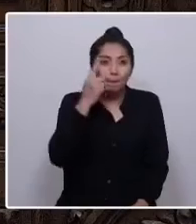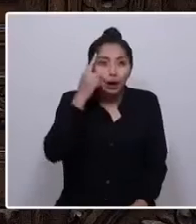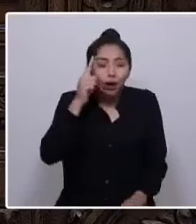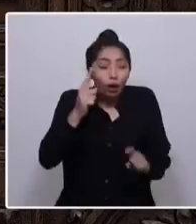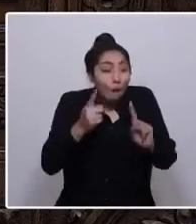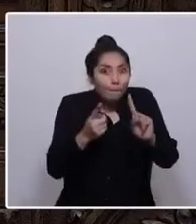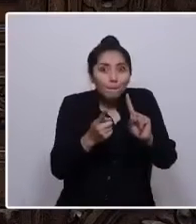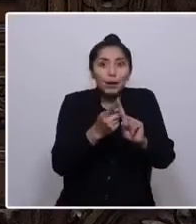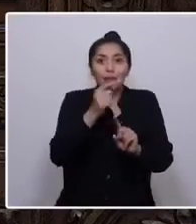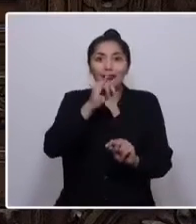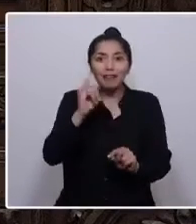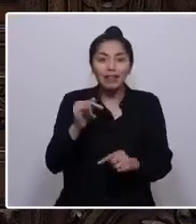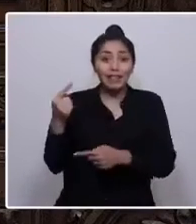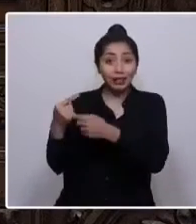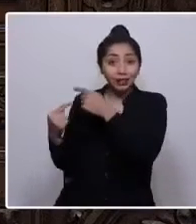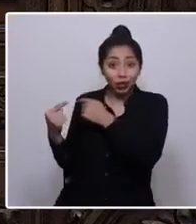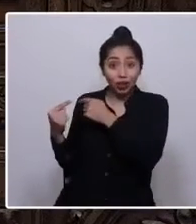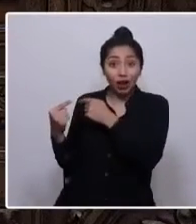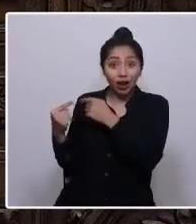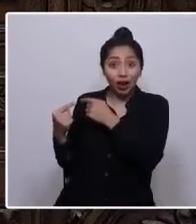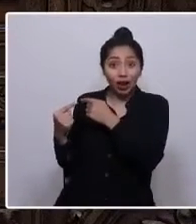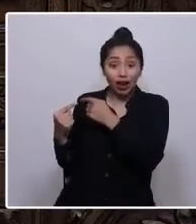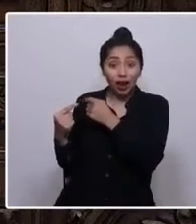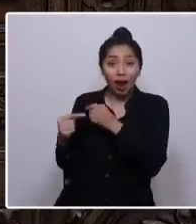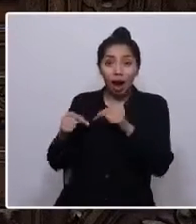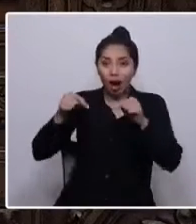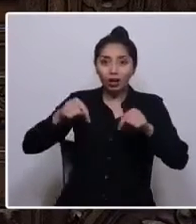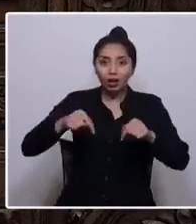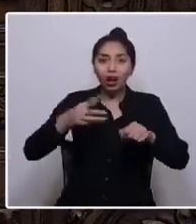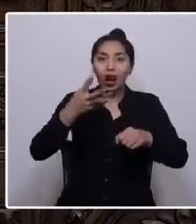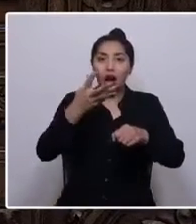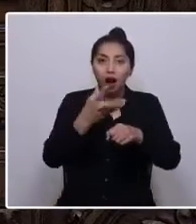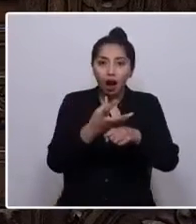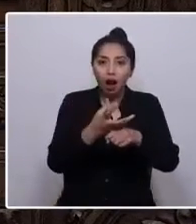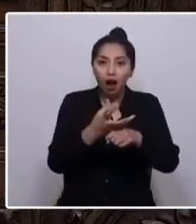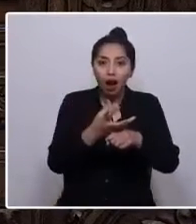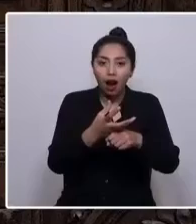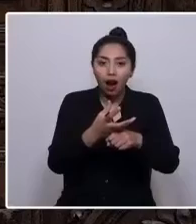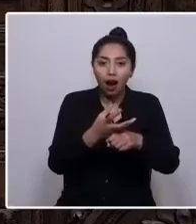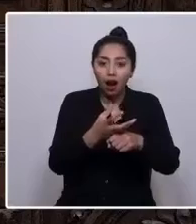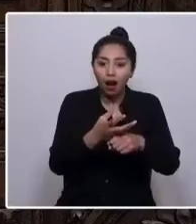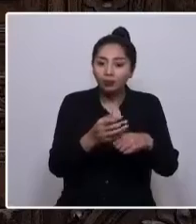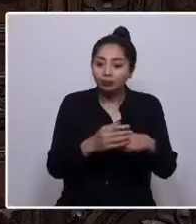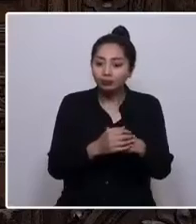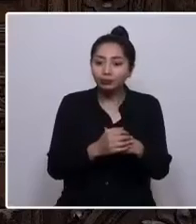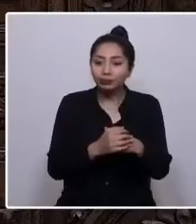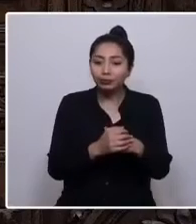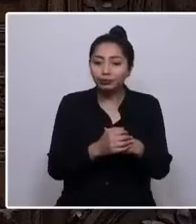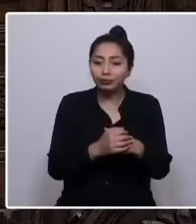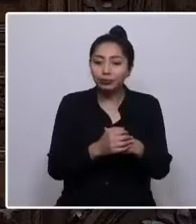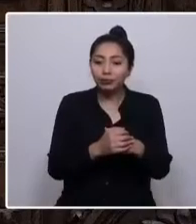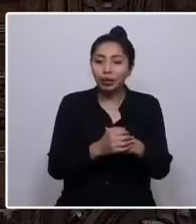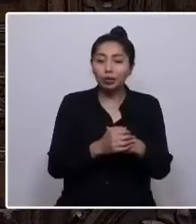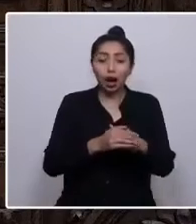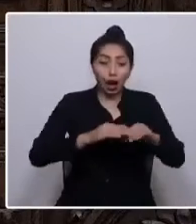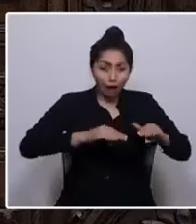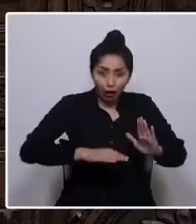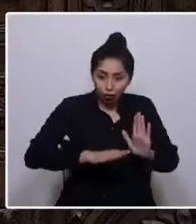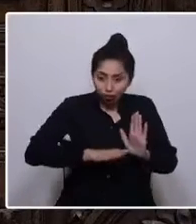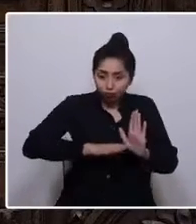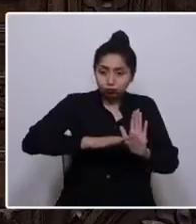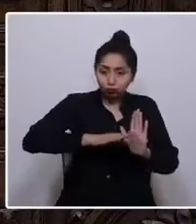vez en nuestra historia, un texto fundamental surgirá desde las bases, de abajo hacia arriba.